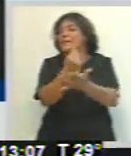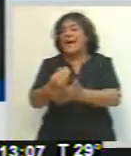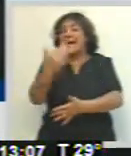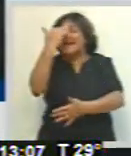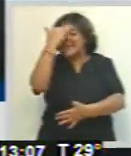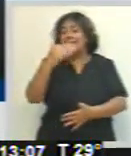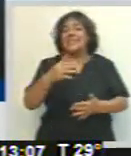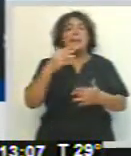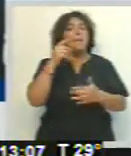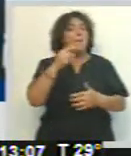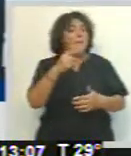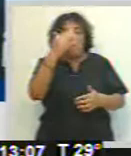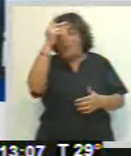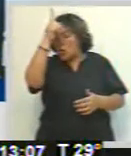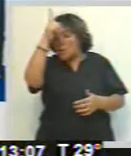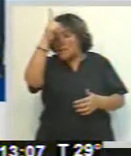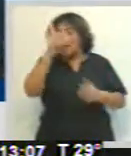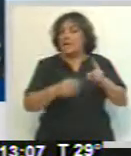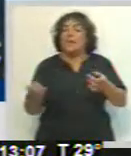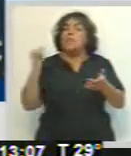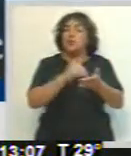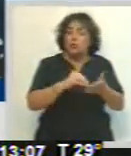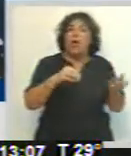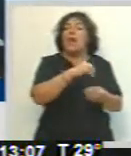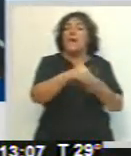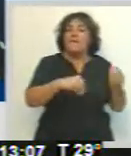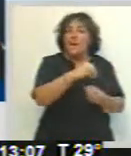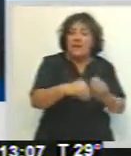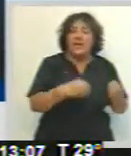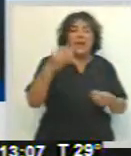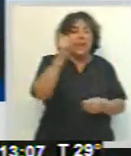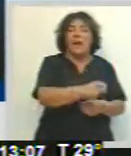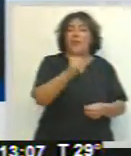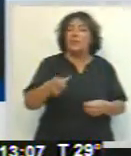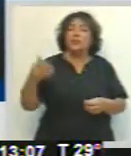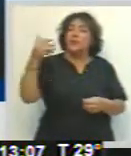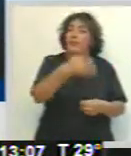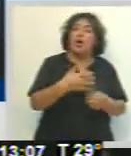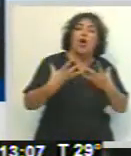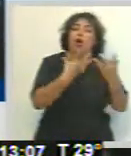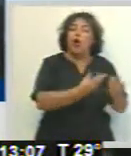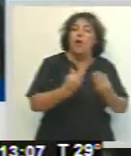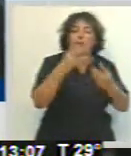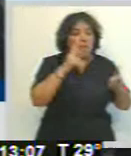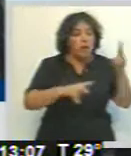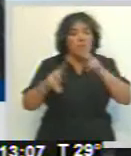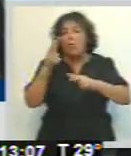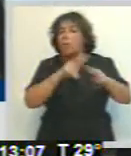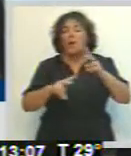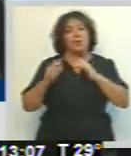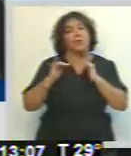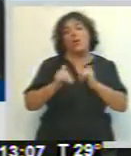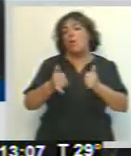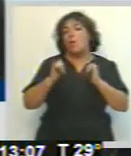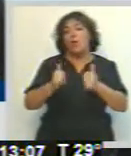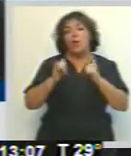policiales, sumado a ello los familiares de los concurrentes, quienes colaboran en la búsqueda de este jovencito